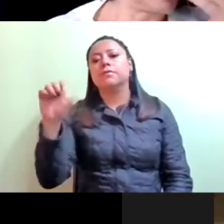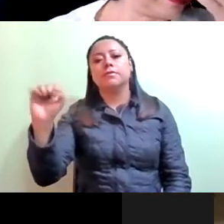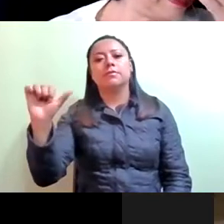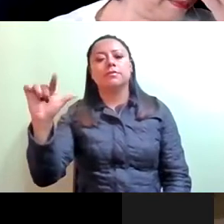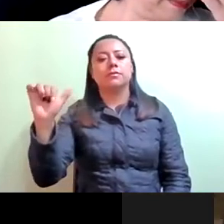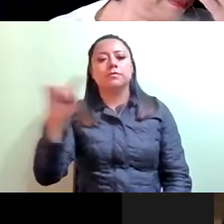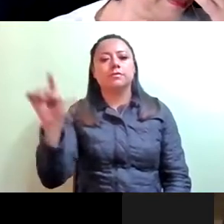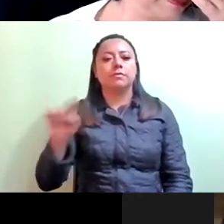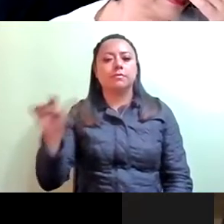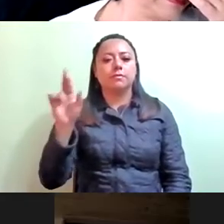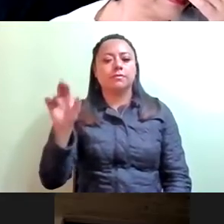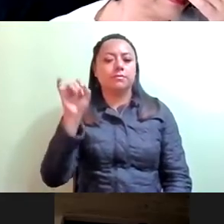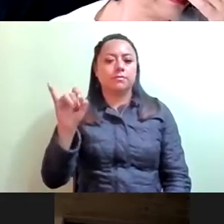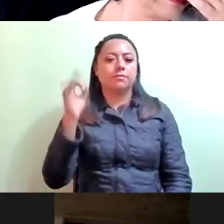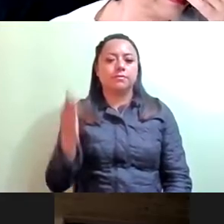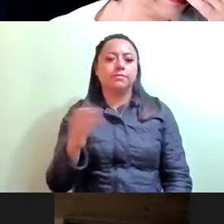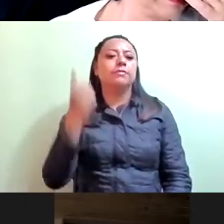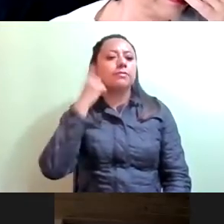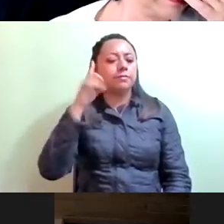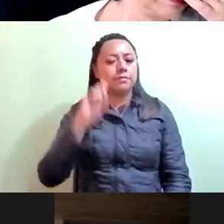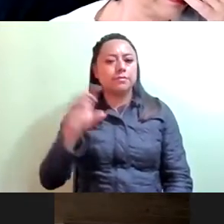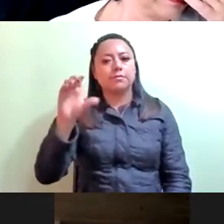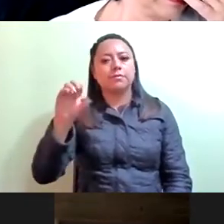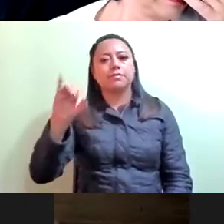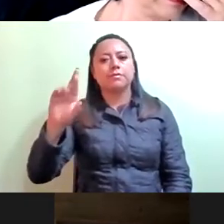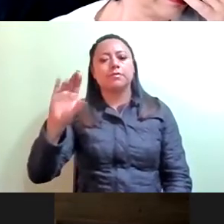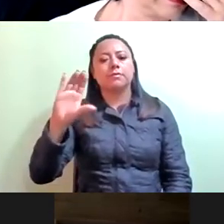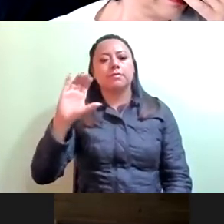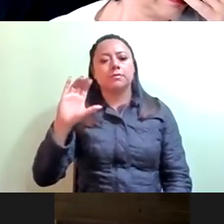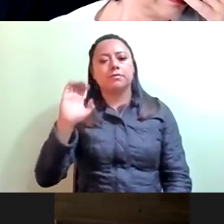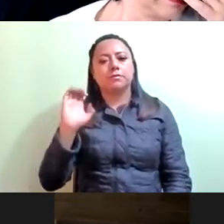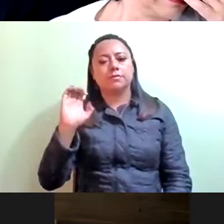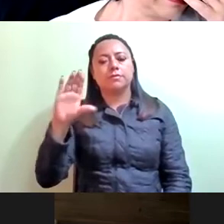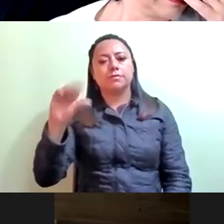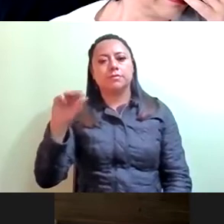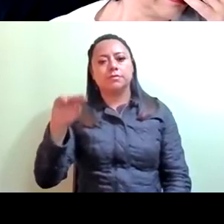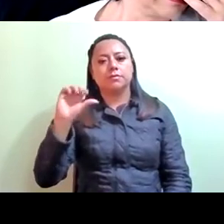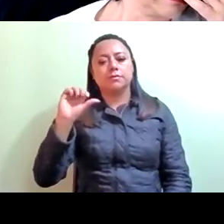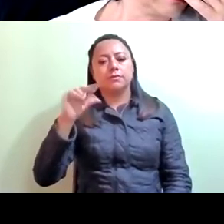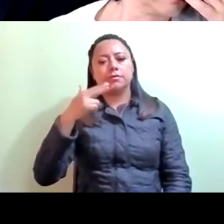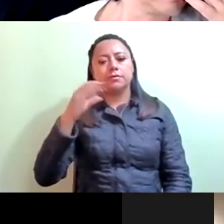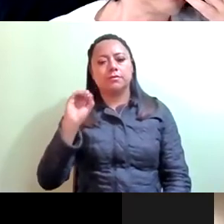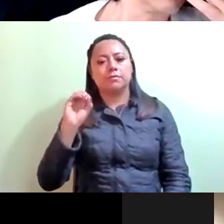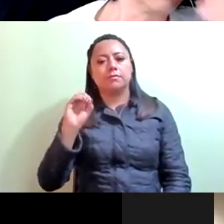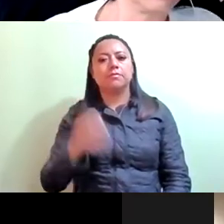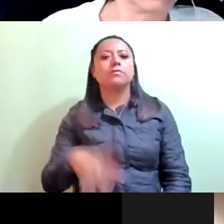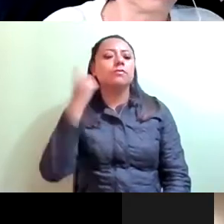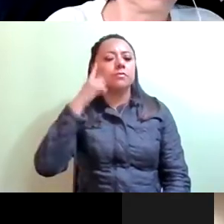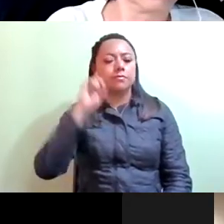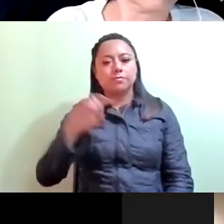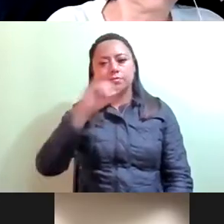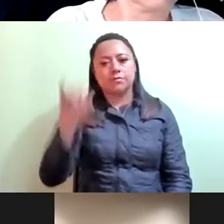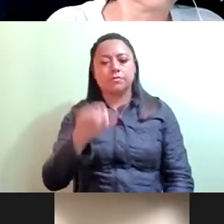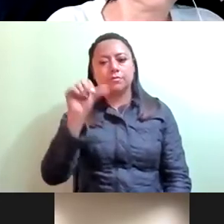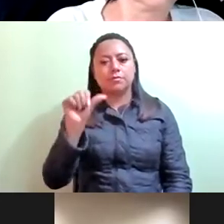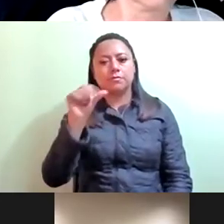Ángel Salazar, a favor Diputada Circe Camacho Bastida Diputada Janet Elizabeth Guerrero Maya Janet